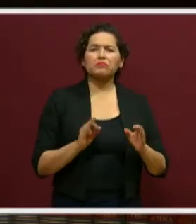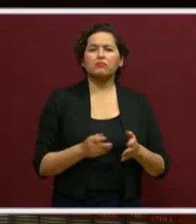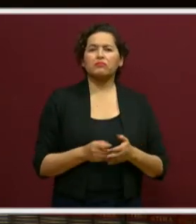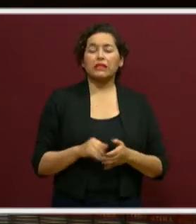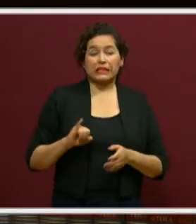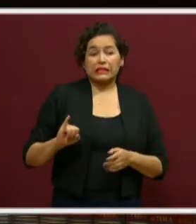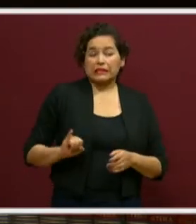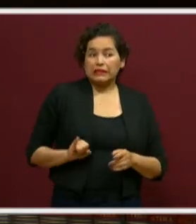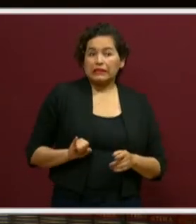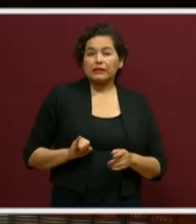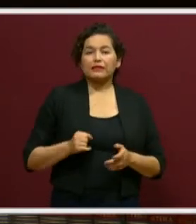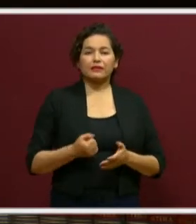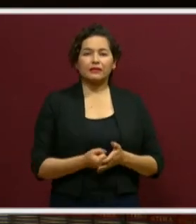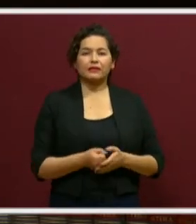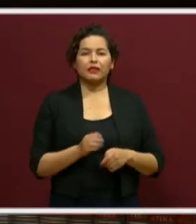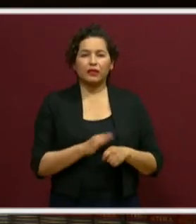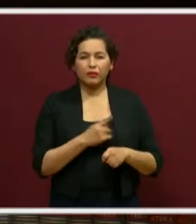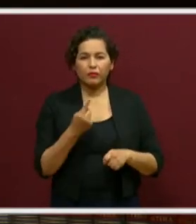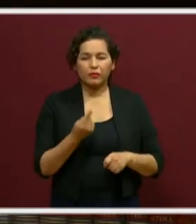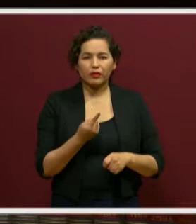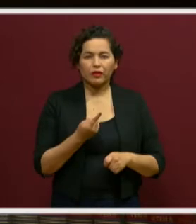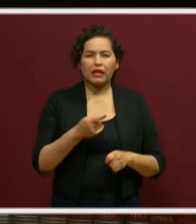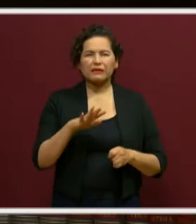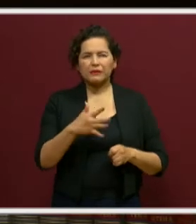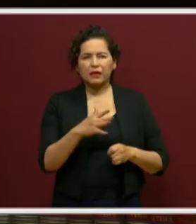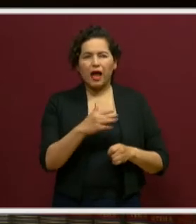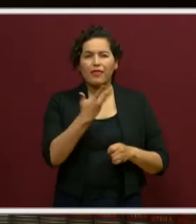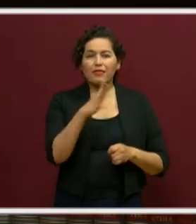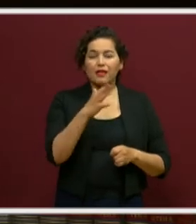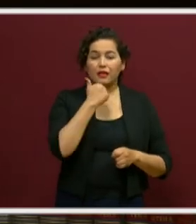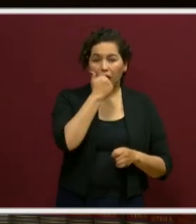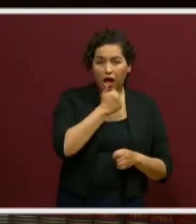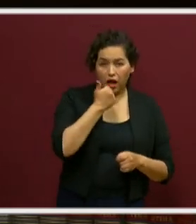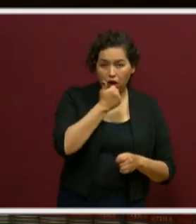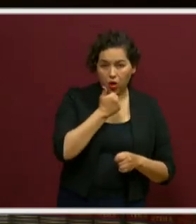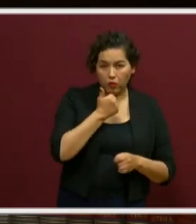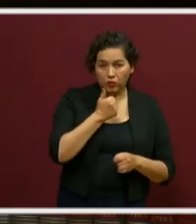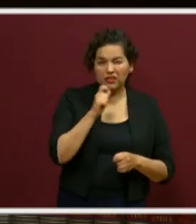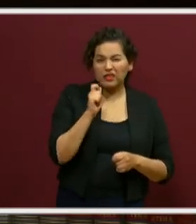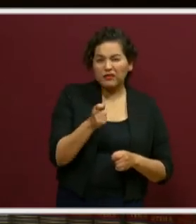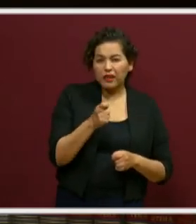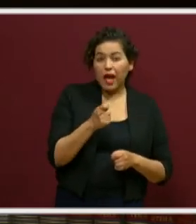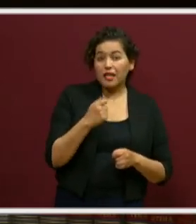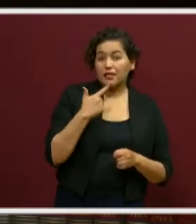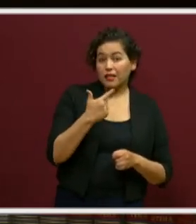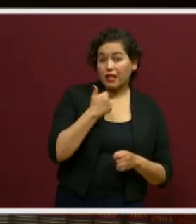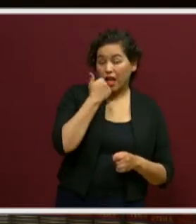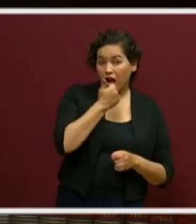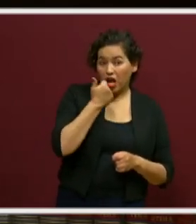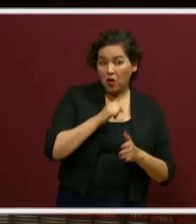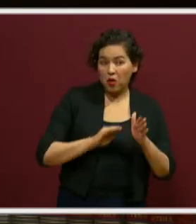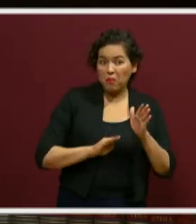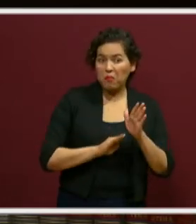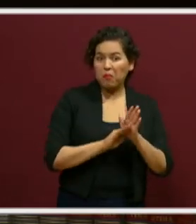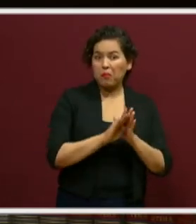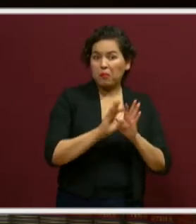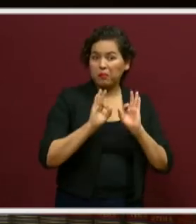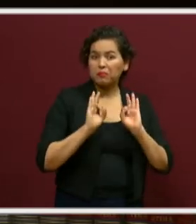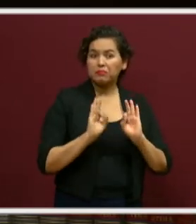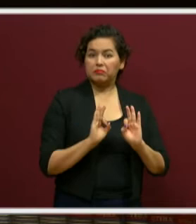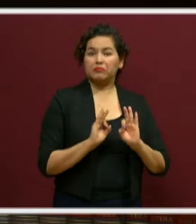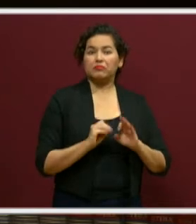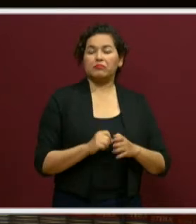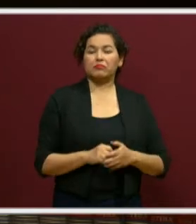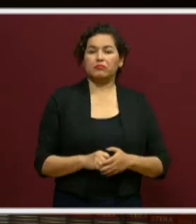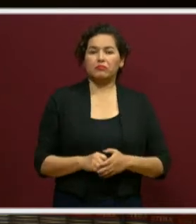Qué interesante, fíjate. Quiere decir que de cada 10 alumnos, 7 tuvieron un desempeño satisfactorio, de los